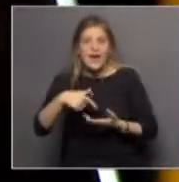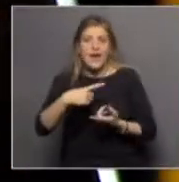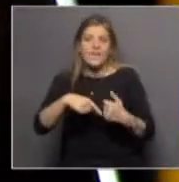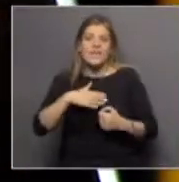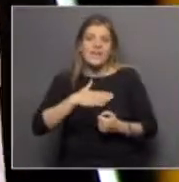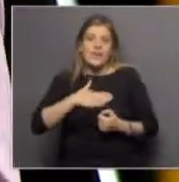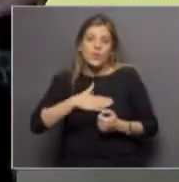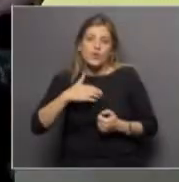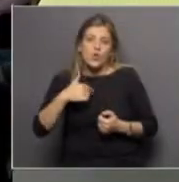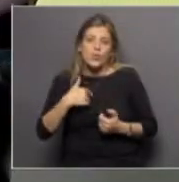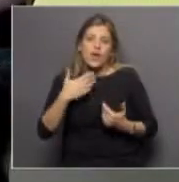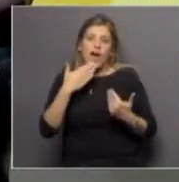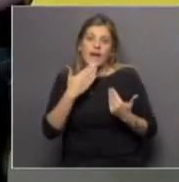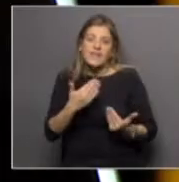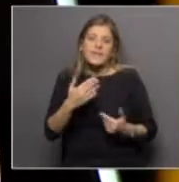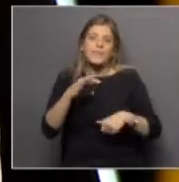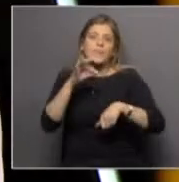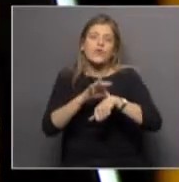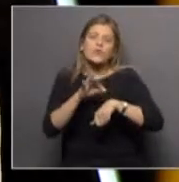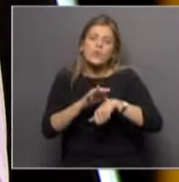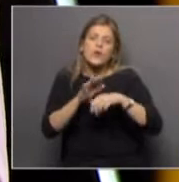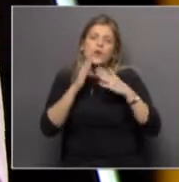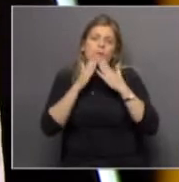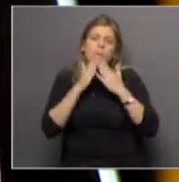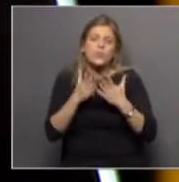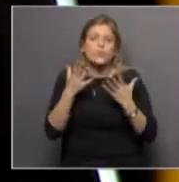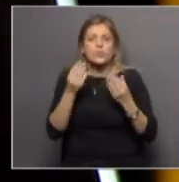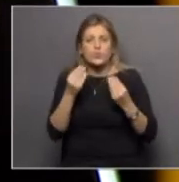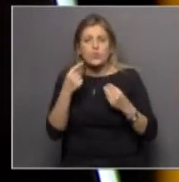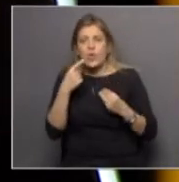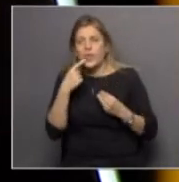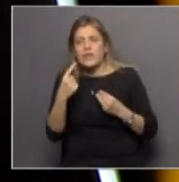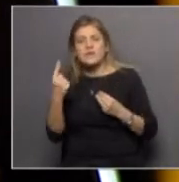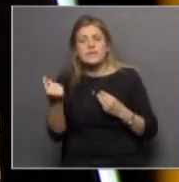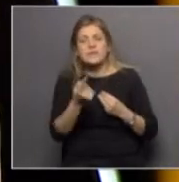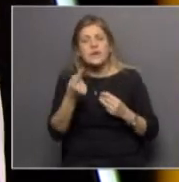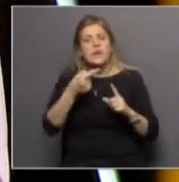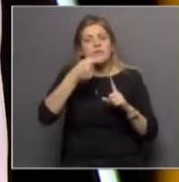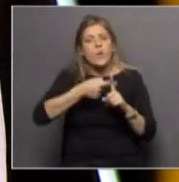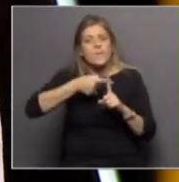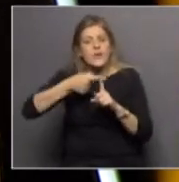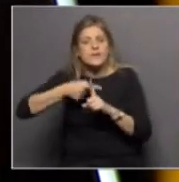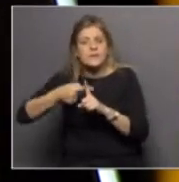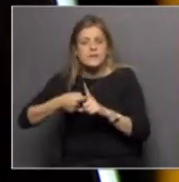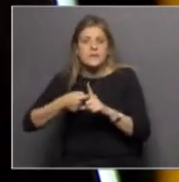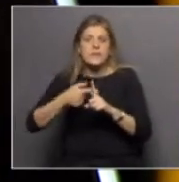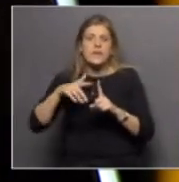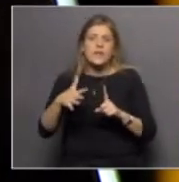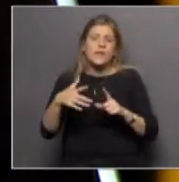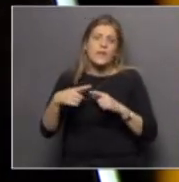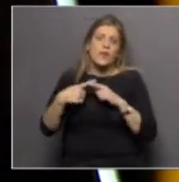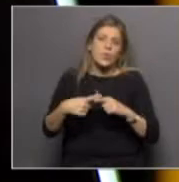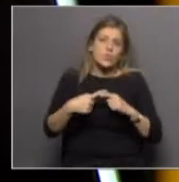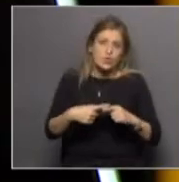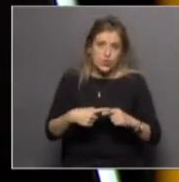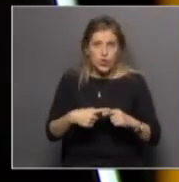agradecidos también somos nosotros doctora Ponzo mucho se ha dicho en estos meses sobre bueno esa discusión